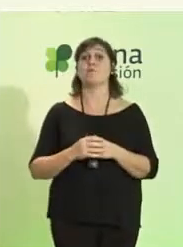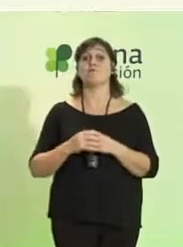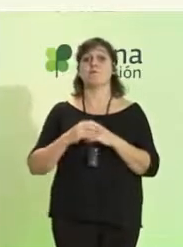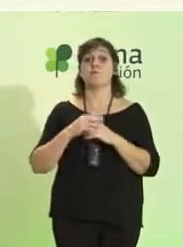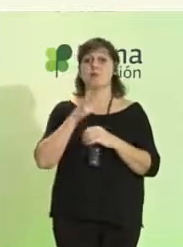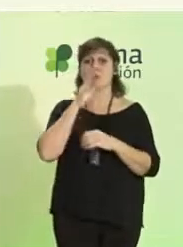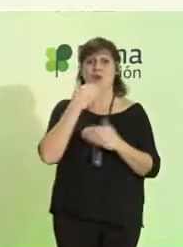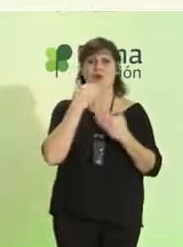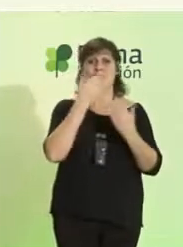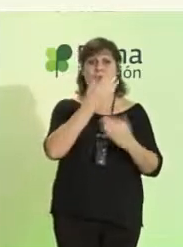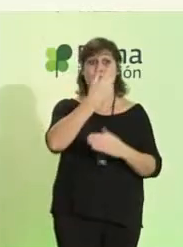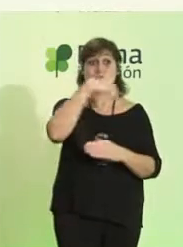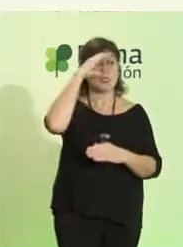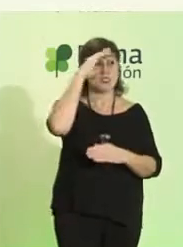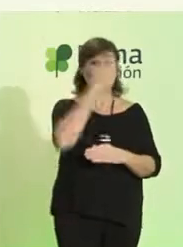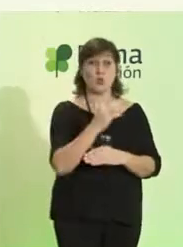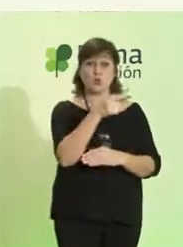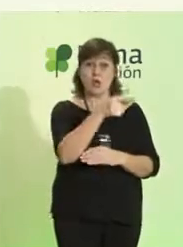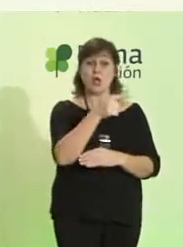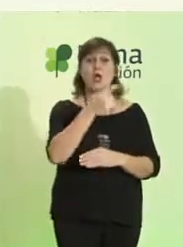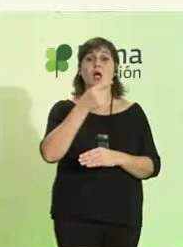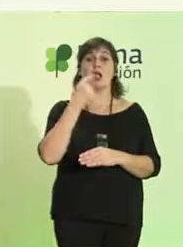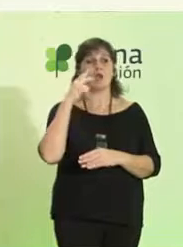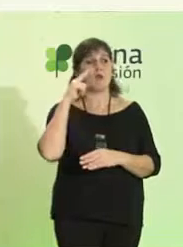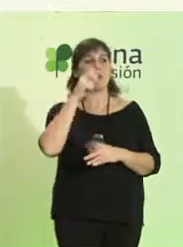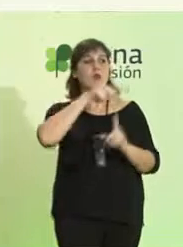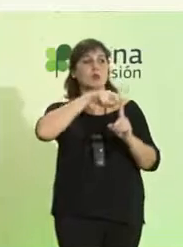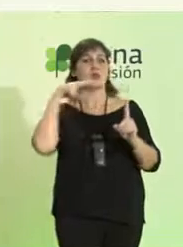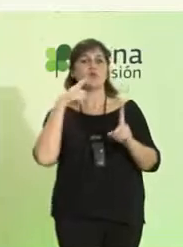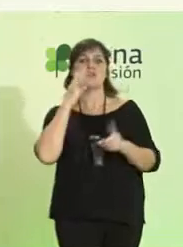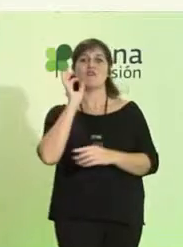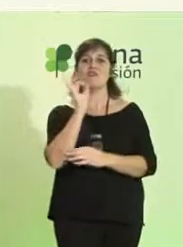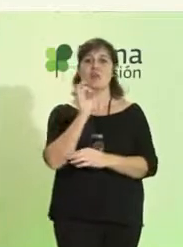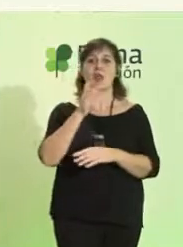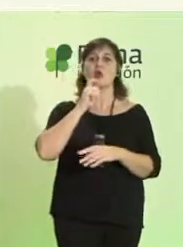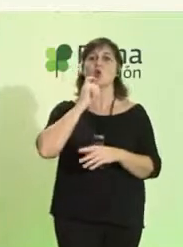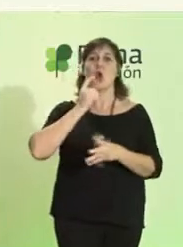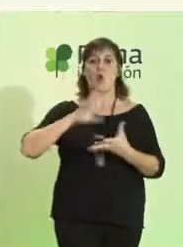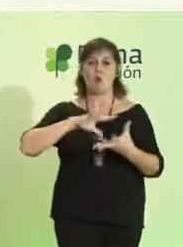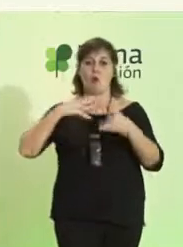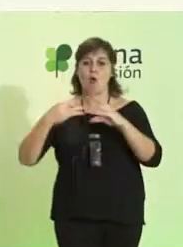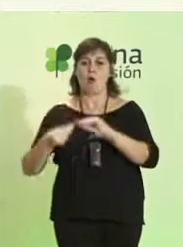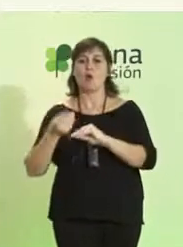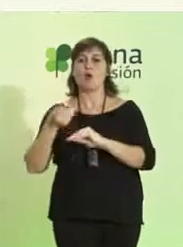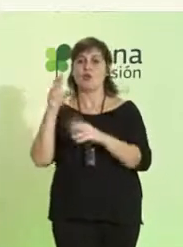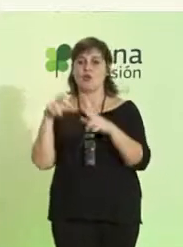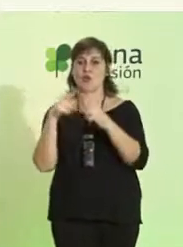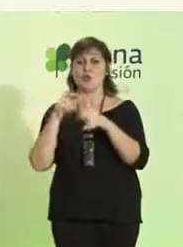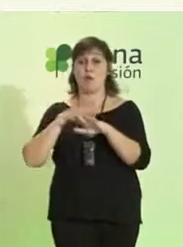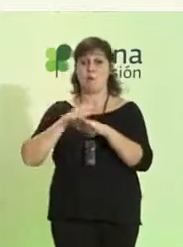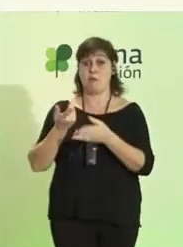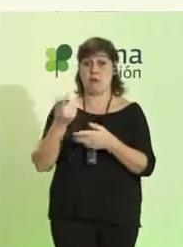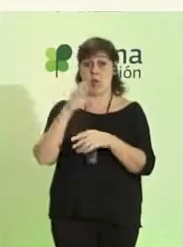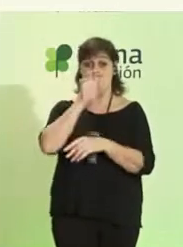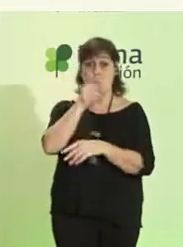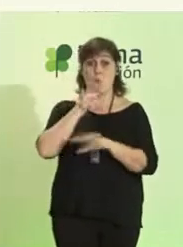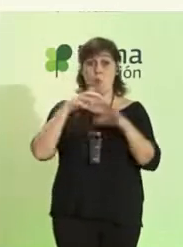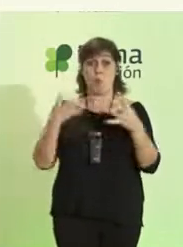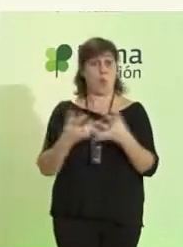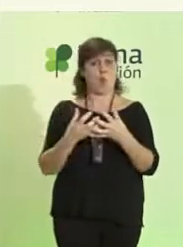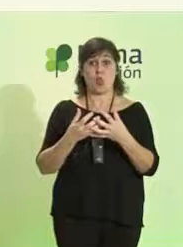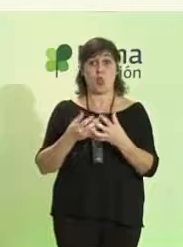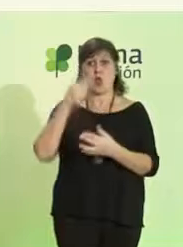a ella, al escucharos, obtenemos la verdadera visión de mejorar la sociedad y así poder vivir en un mundo más equitativo y